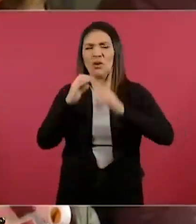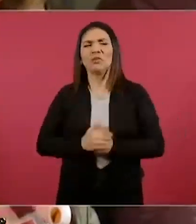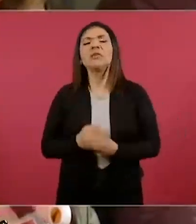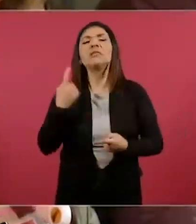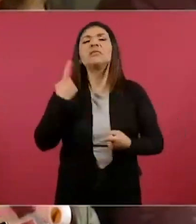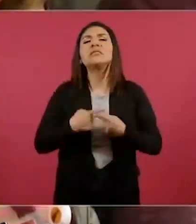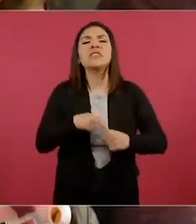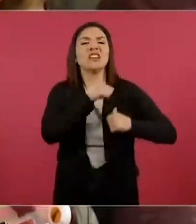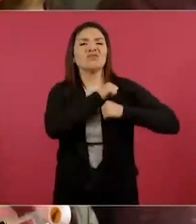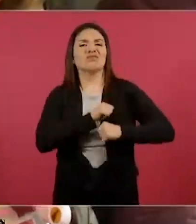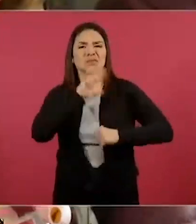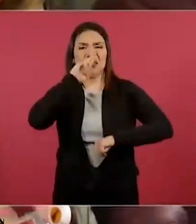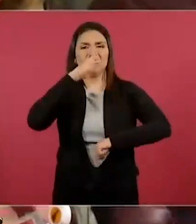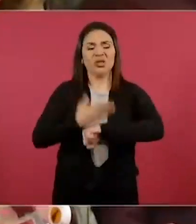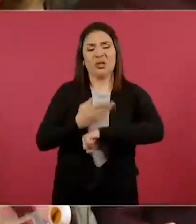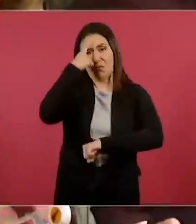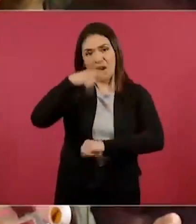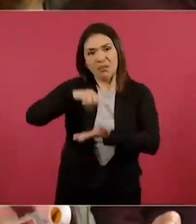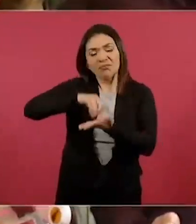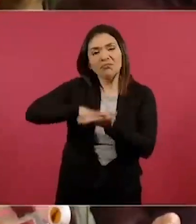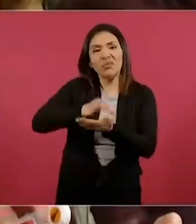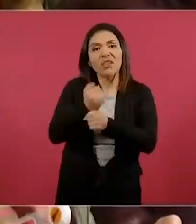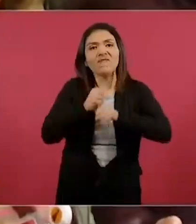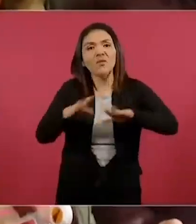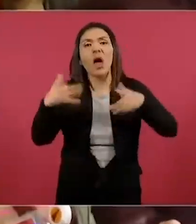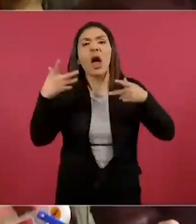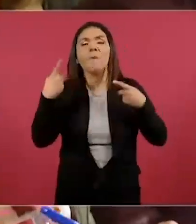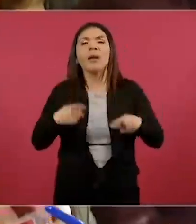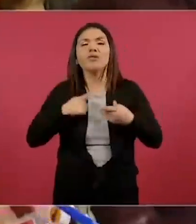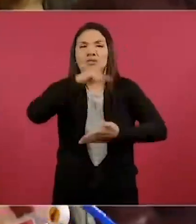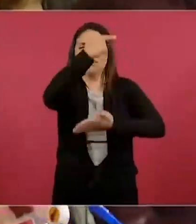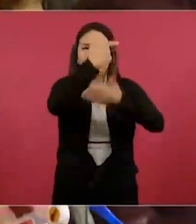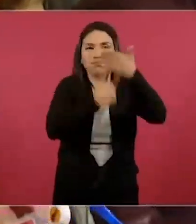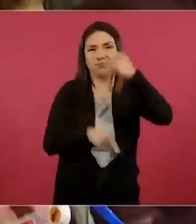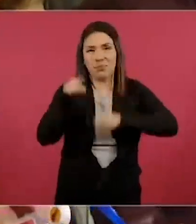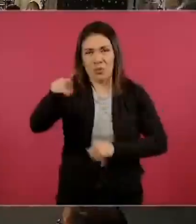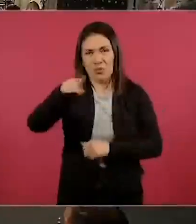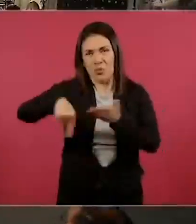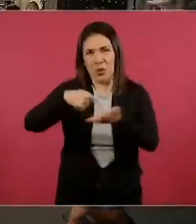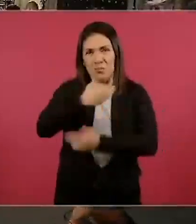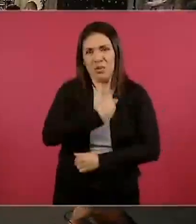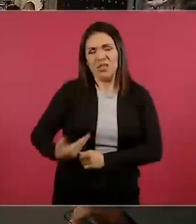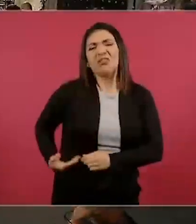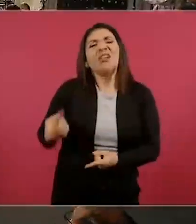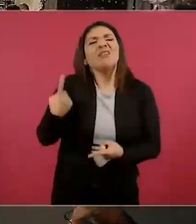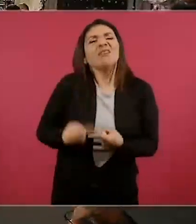guardián de los datos del registro de periodistas acreditados en presidencia? Gracias.